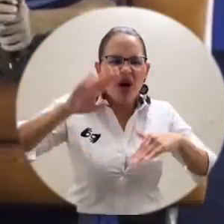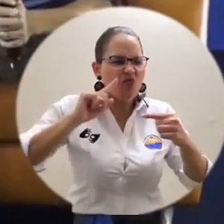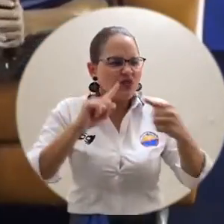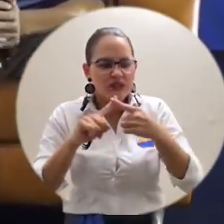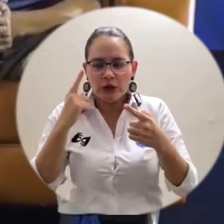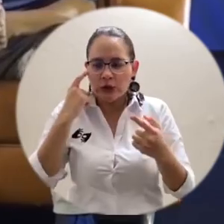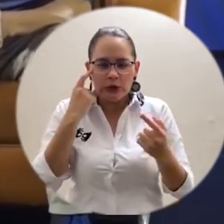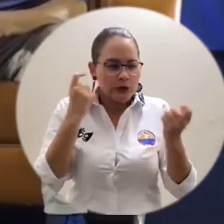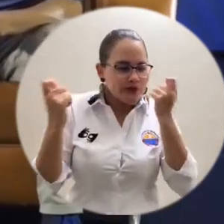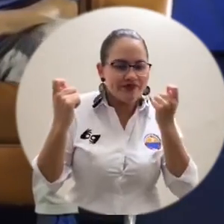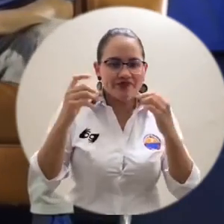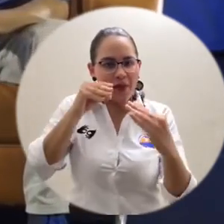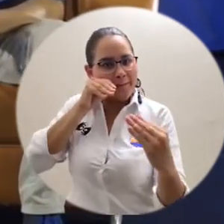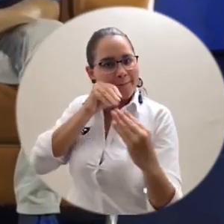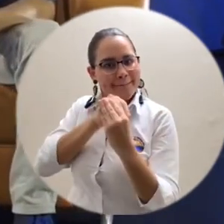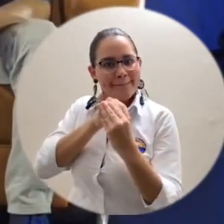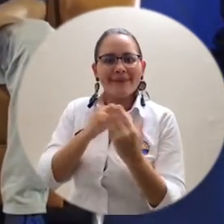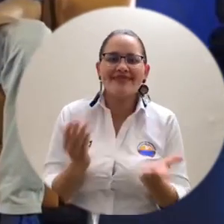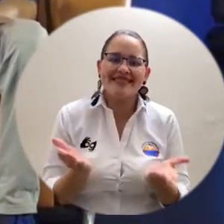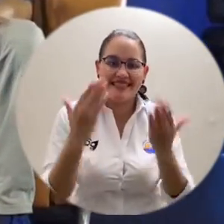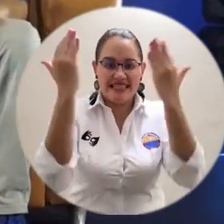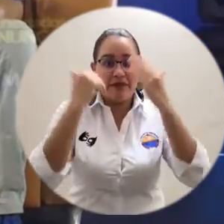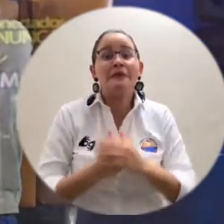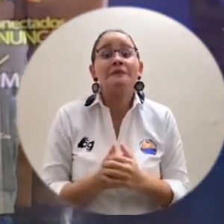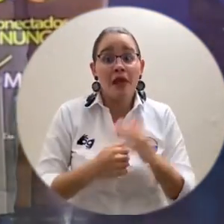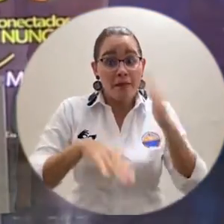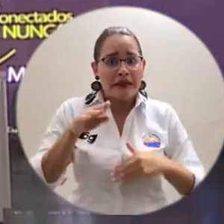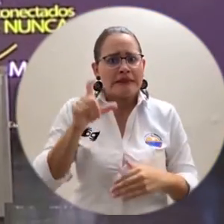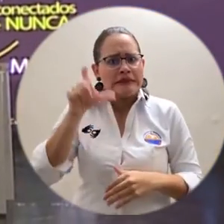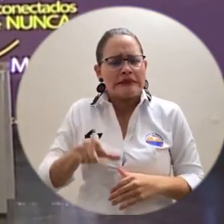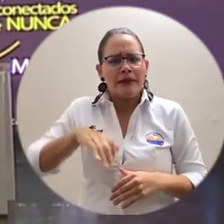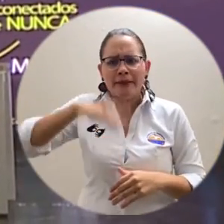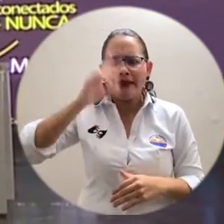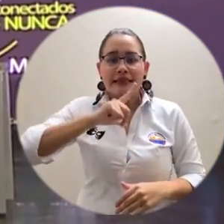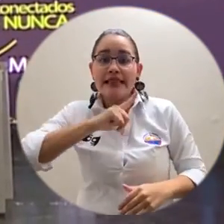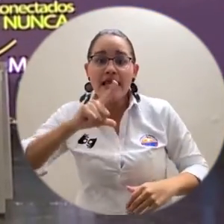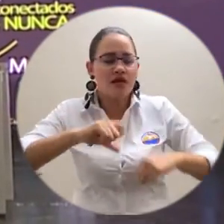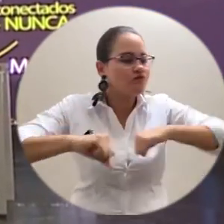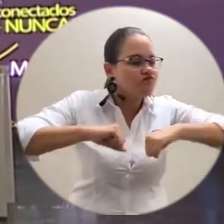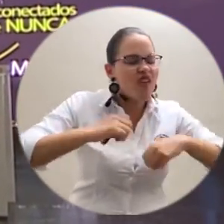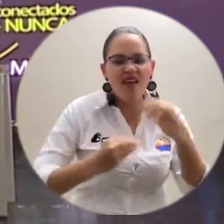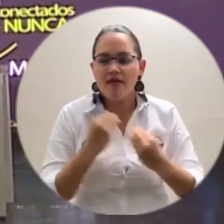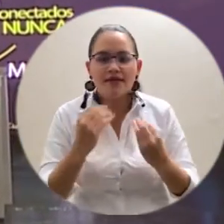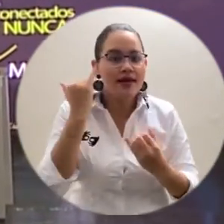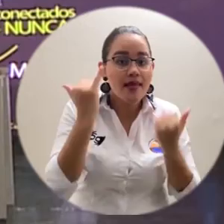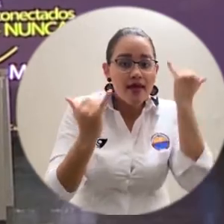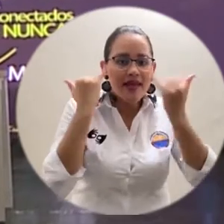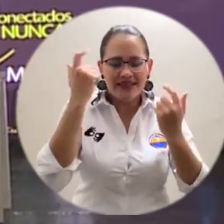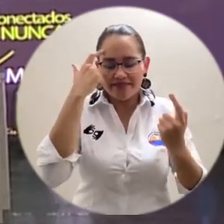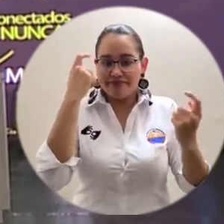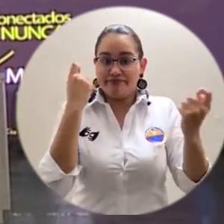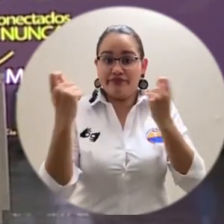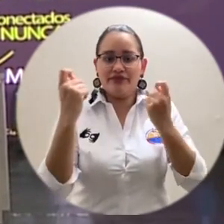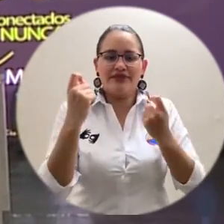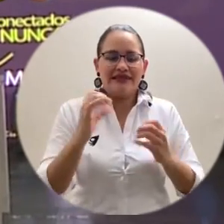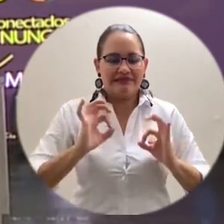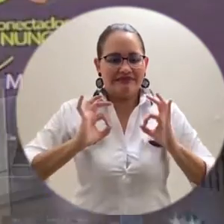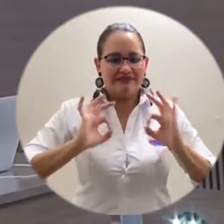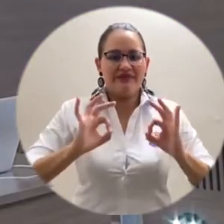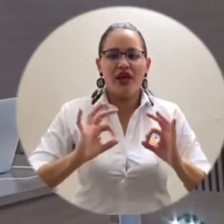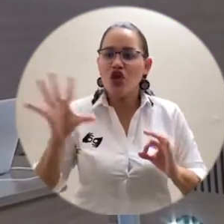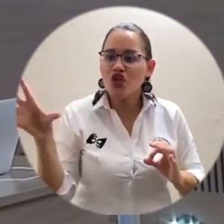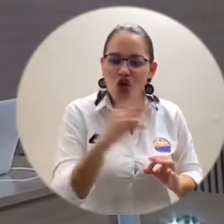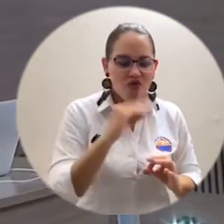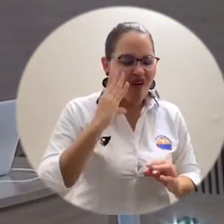diferentes, se ajusten a los diferentes contextos y de cierta manera tenga la capacidad de liderar procesos para que, como con la experticia de